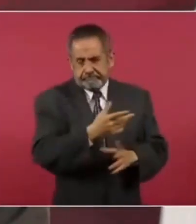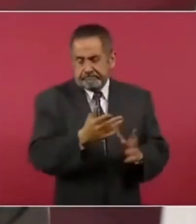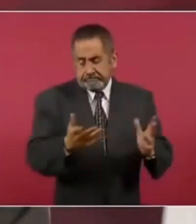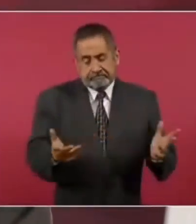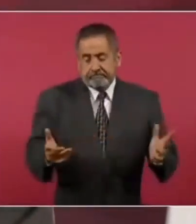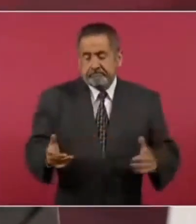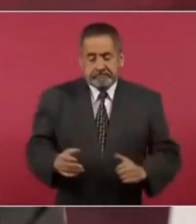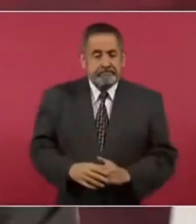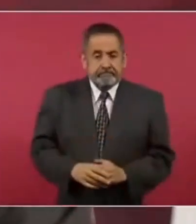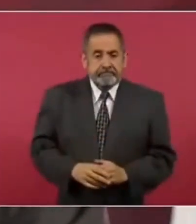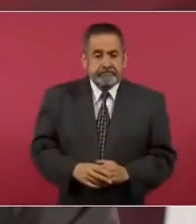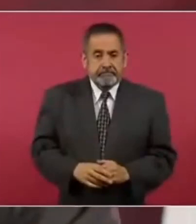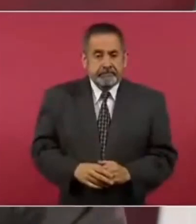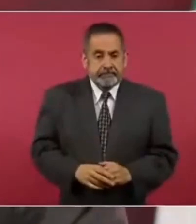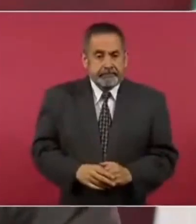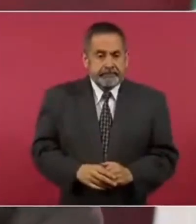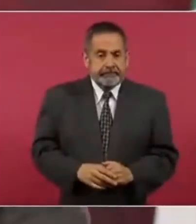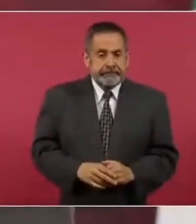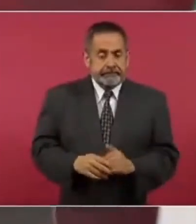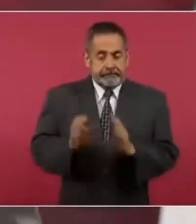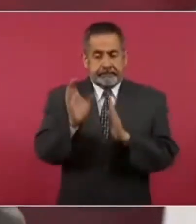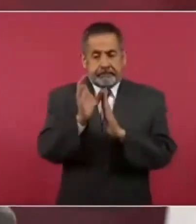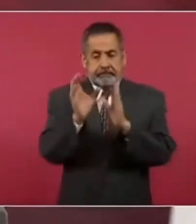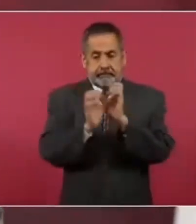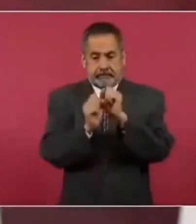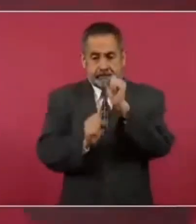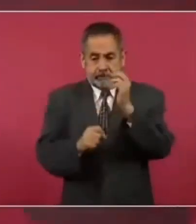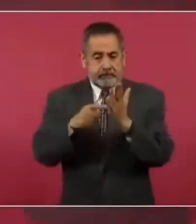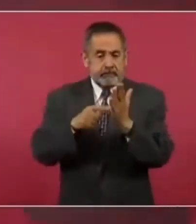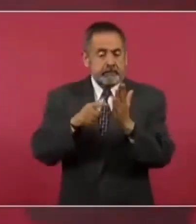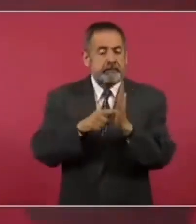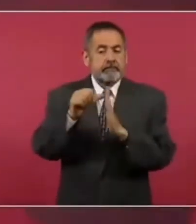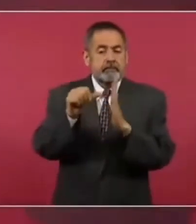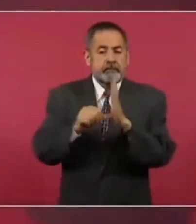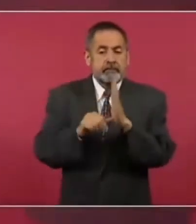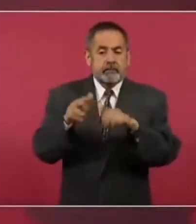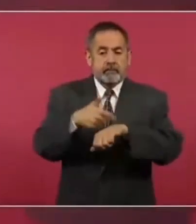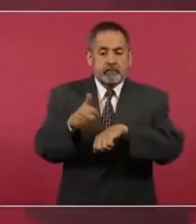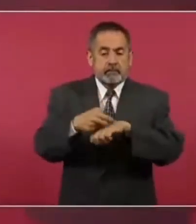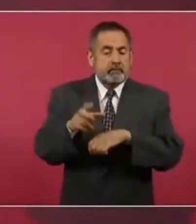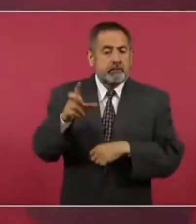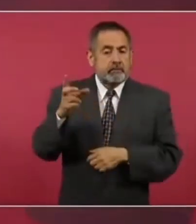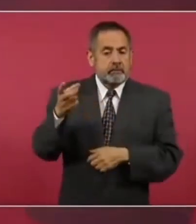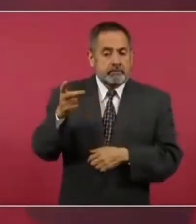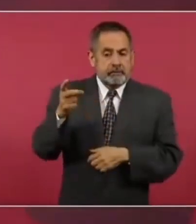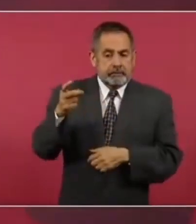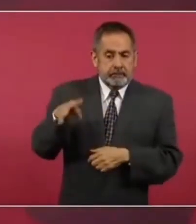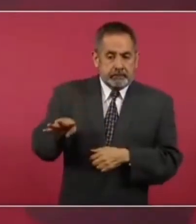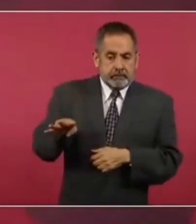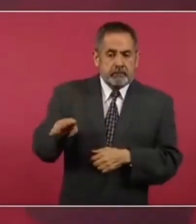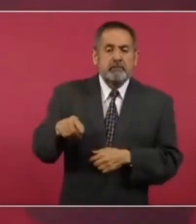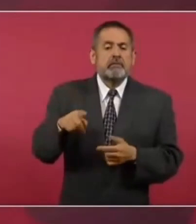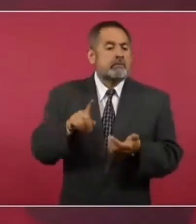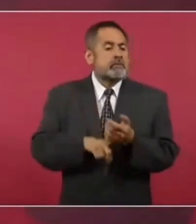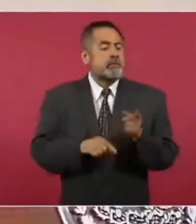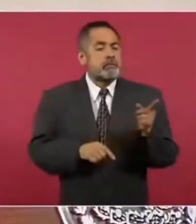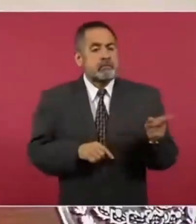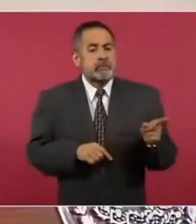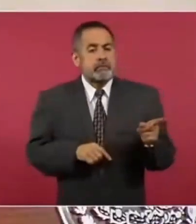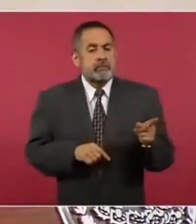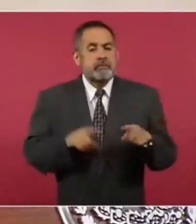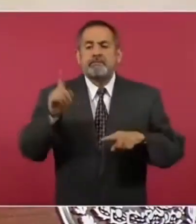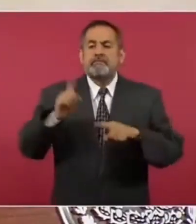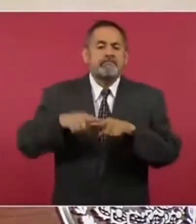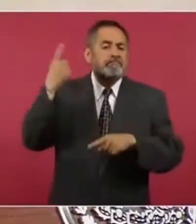la Constitución establece, su artículo 39, que el poder dimana